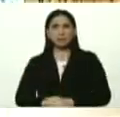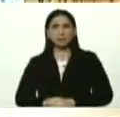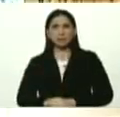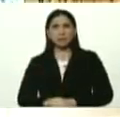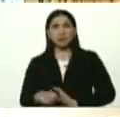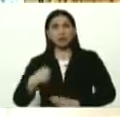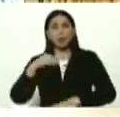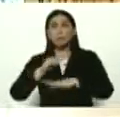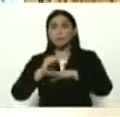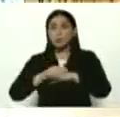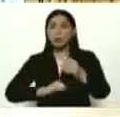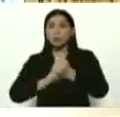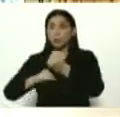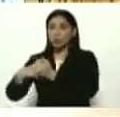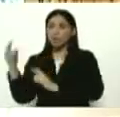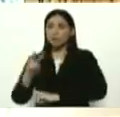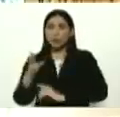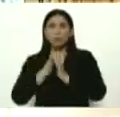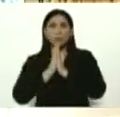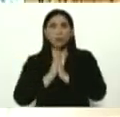Yo le pido este apoyo a Venezuela.